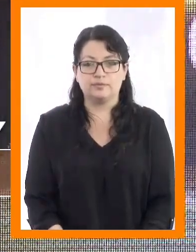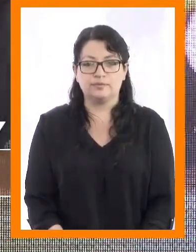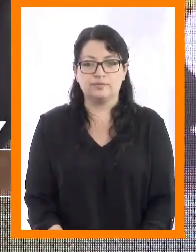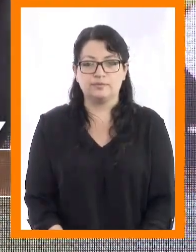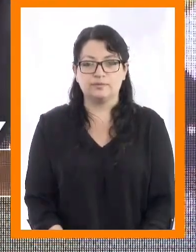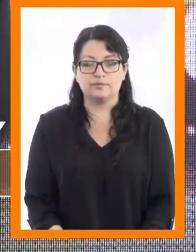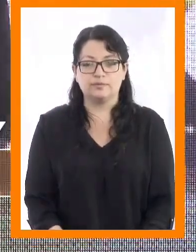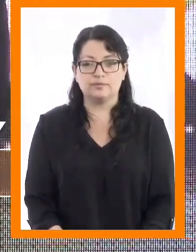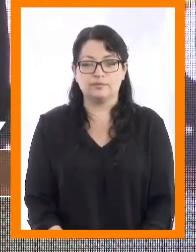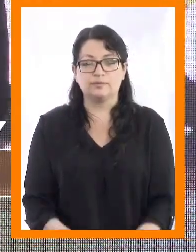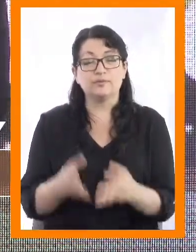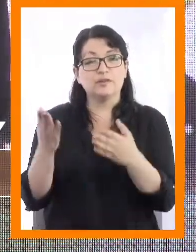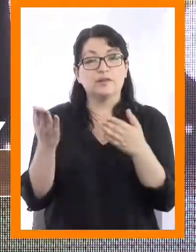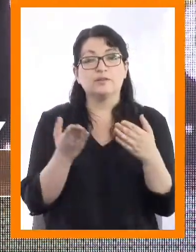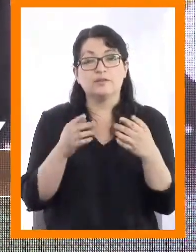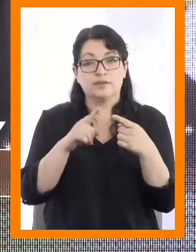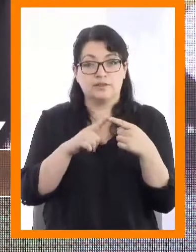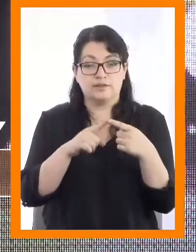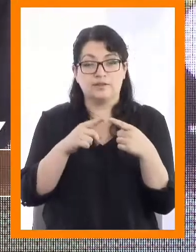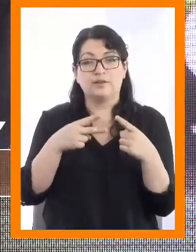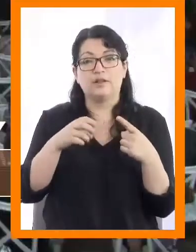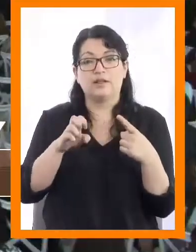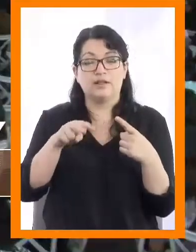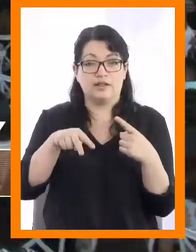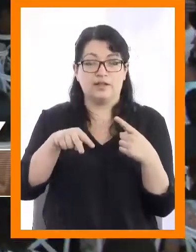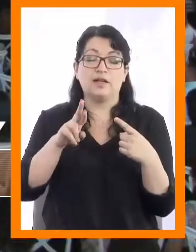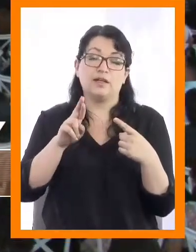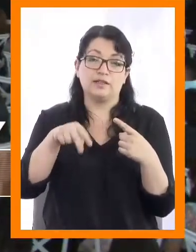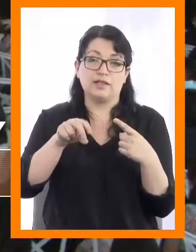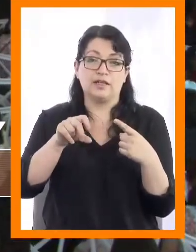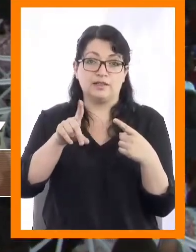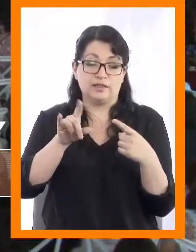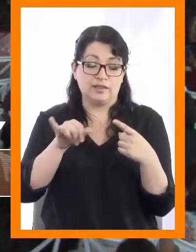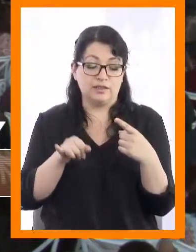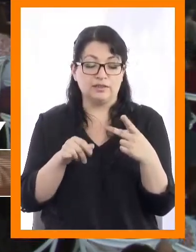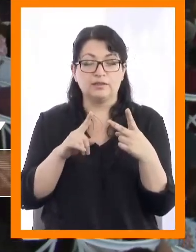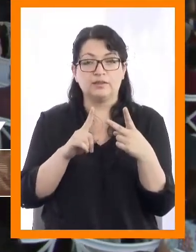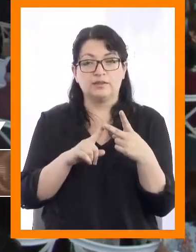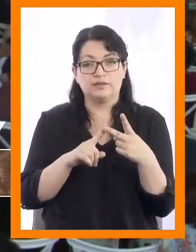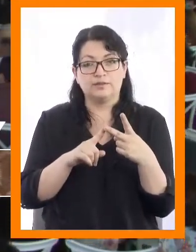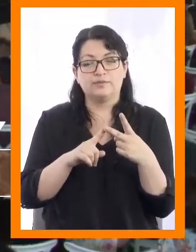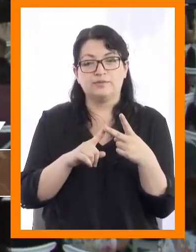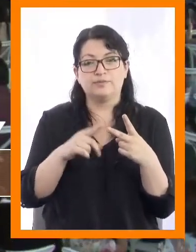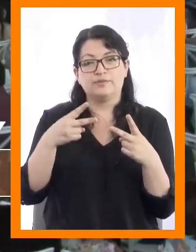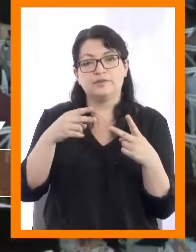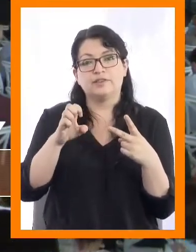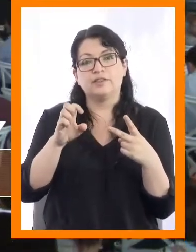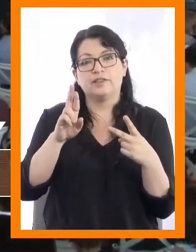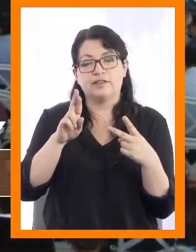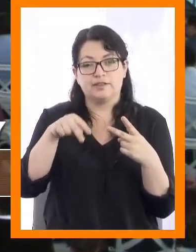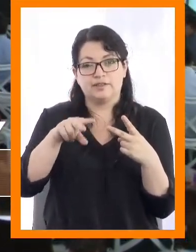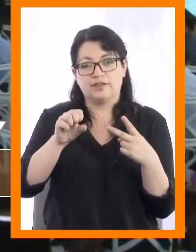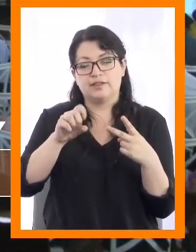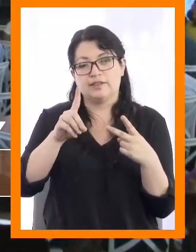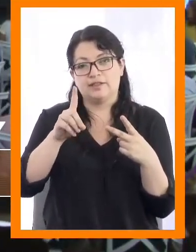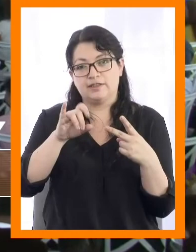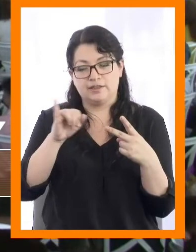Karina Belén Hernández Mardones, Andrea Hernández Urquieta.